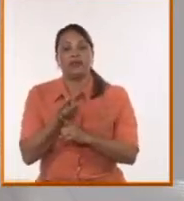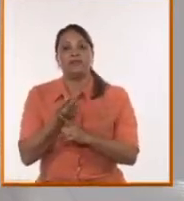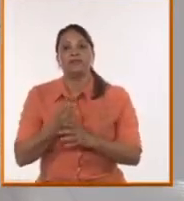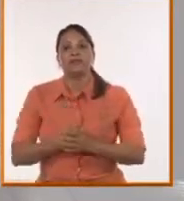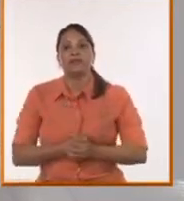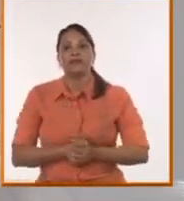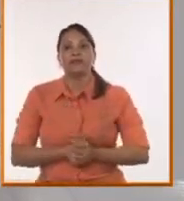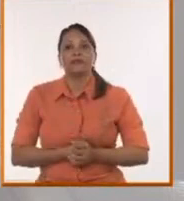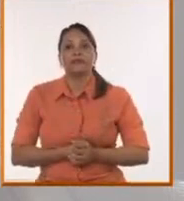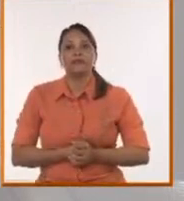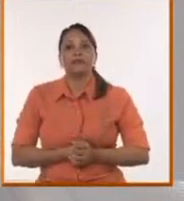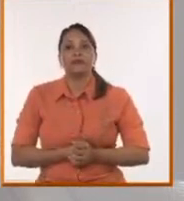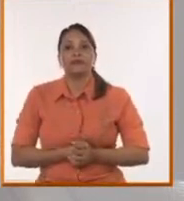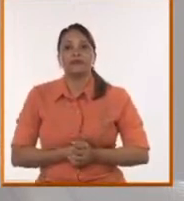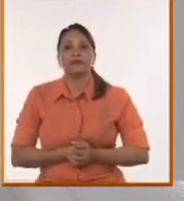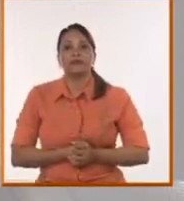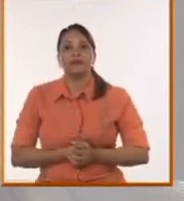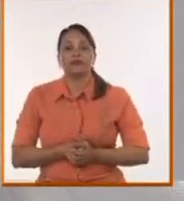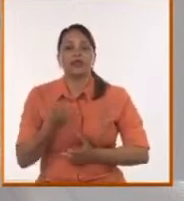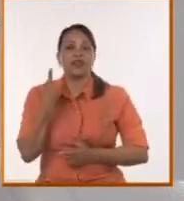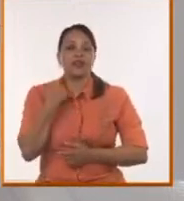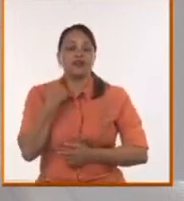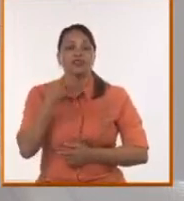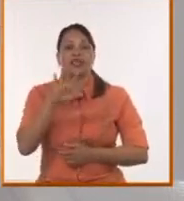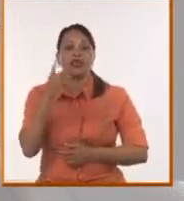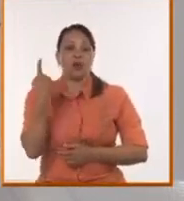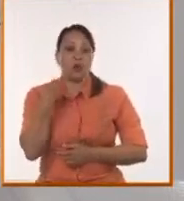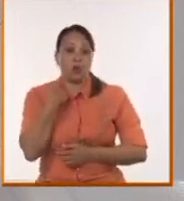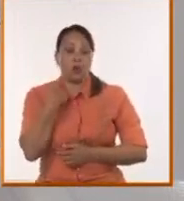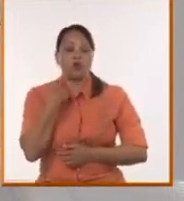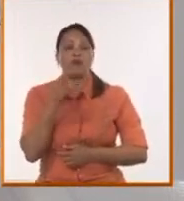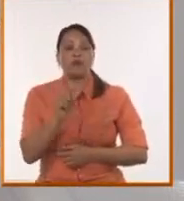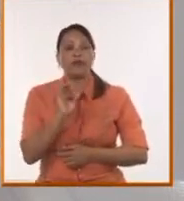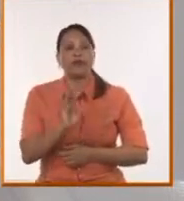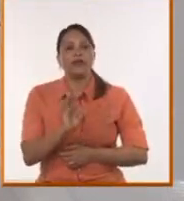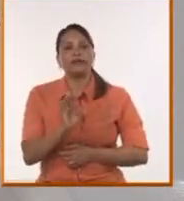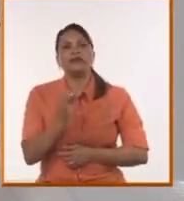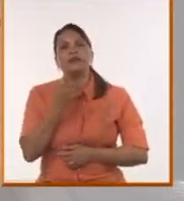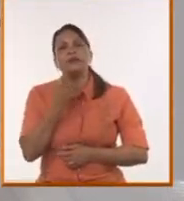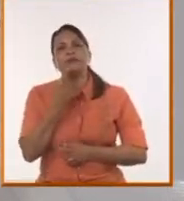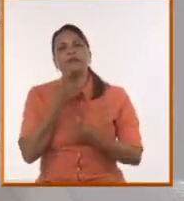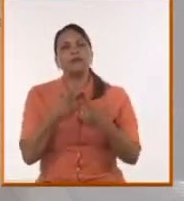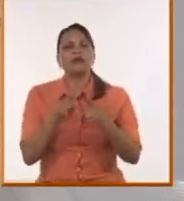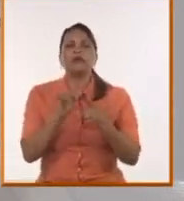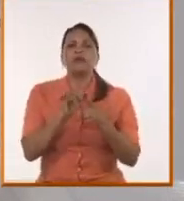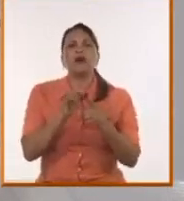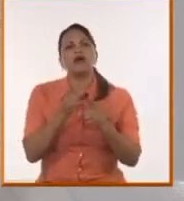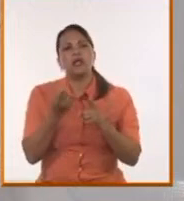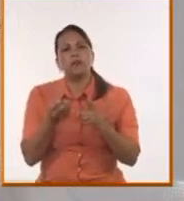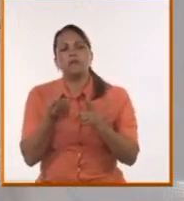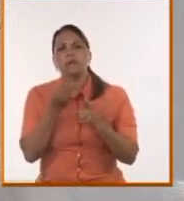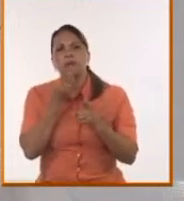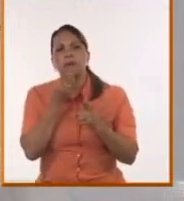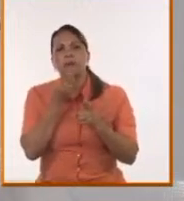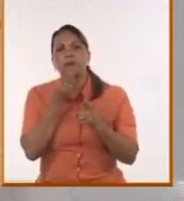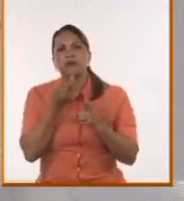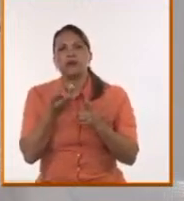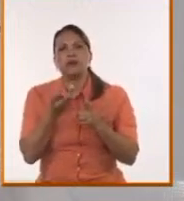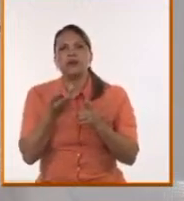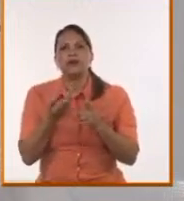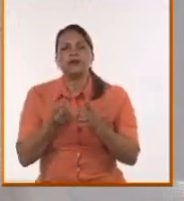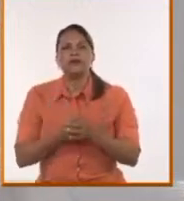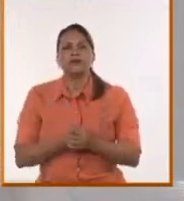dueños de los medios corporativos durante estos últimos cinco años y algo. Sin embargo, sí ha habido un desfase,